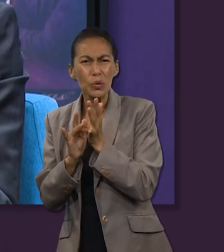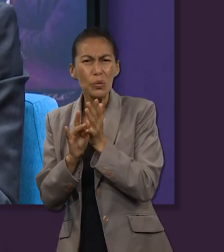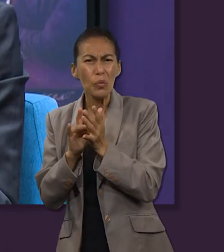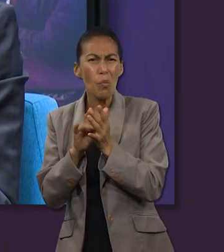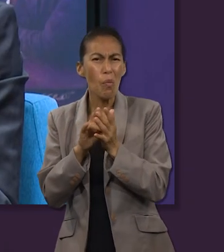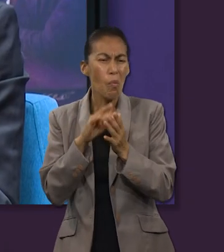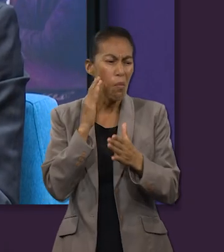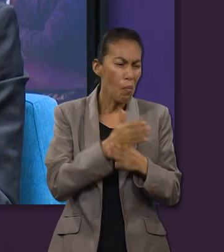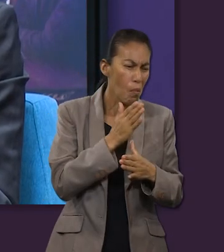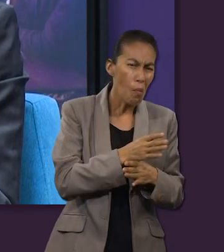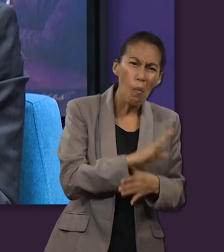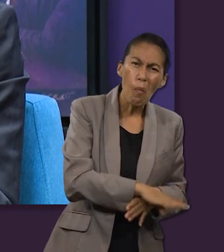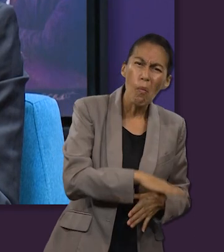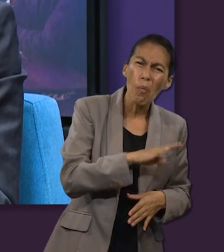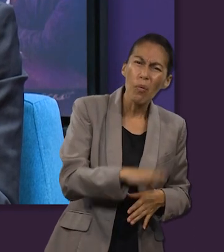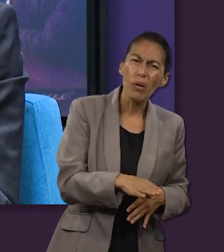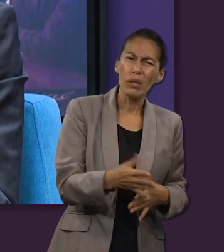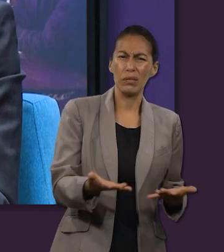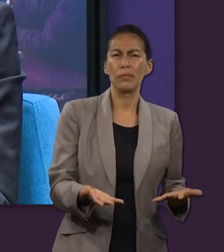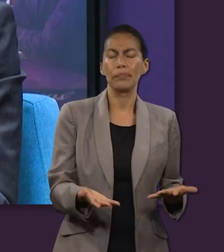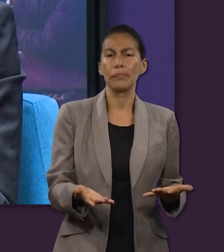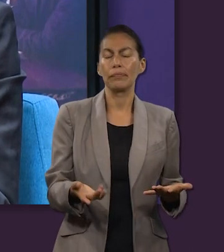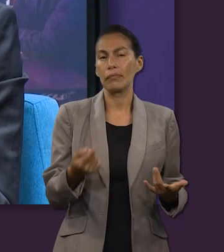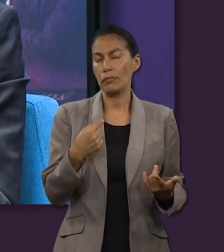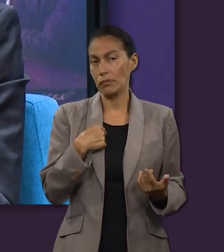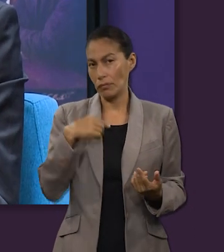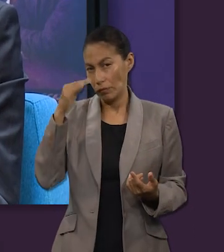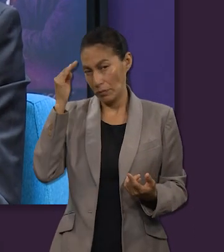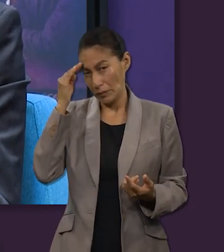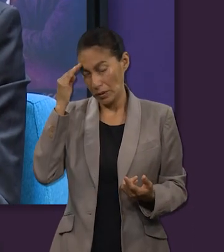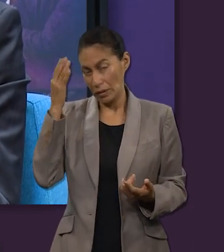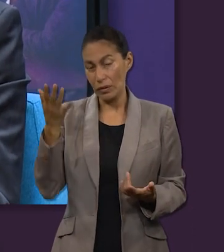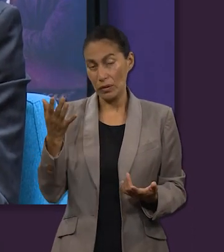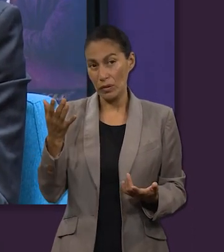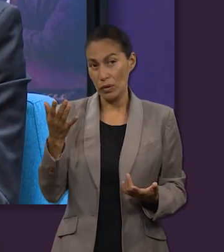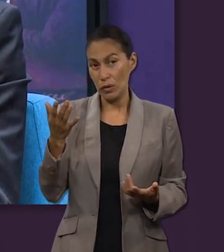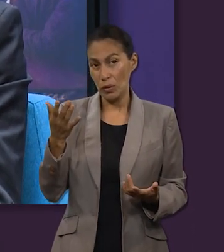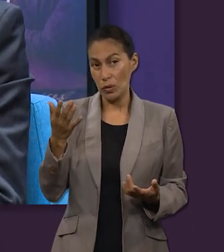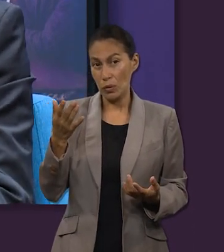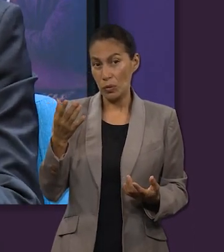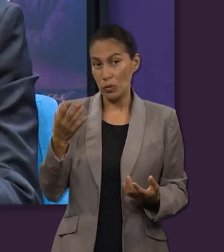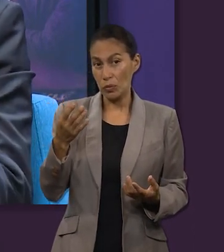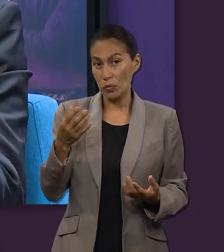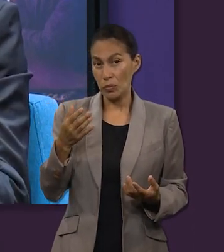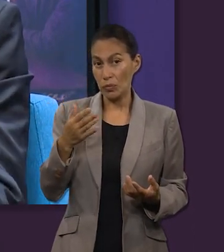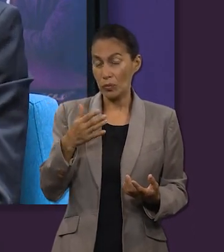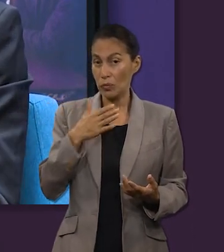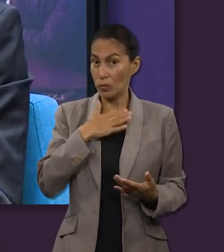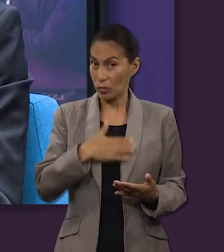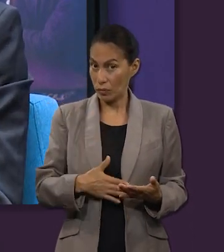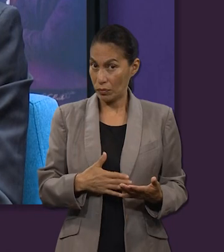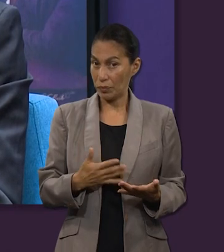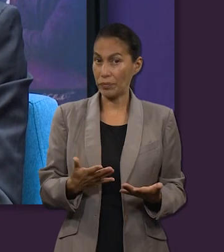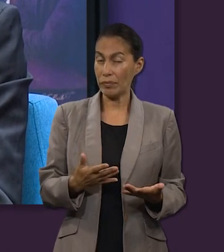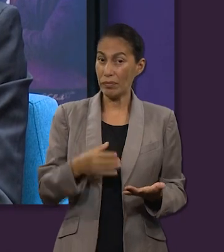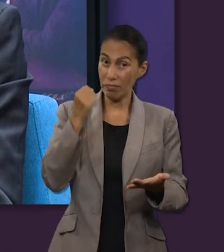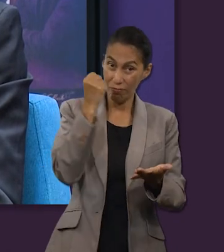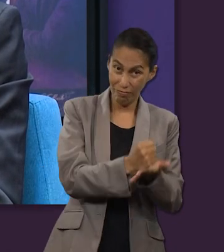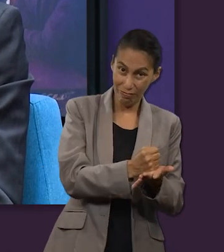una excelente pregunta. Si se viera desde un punto de vista, llamémoslo judicial incluso,